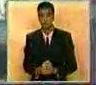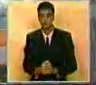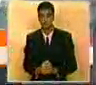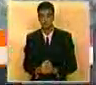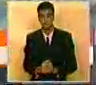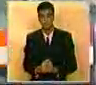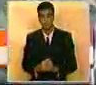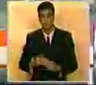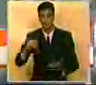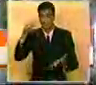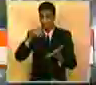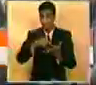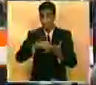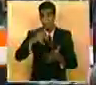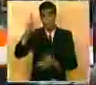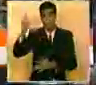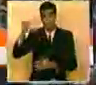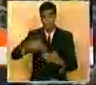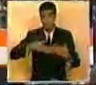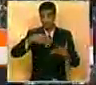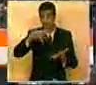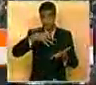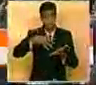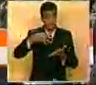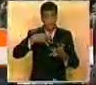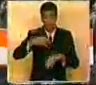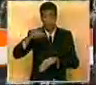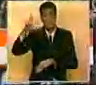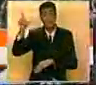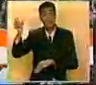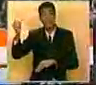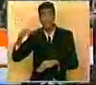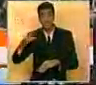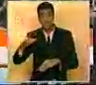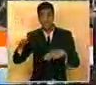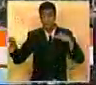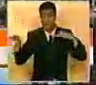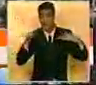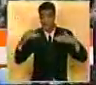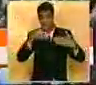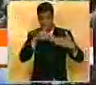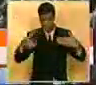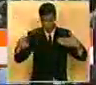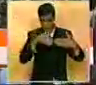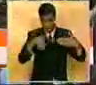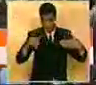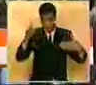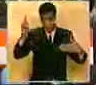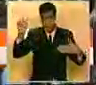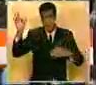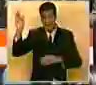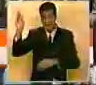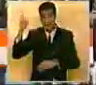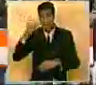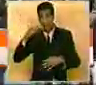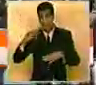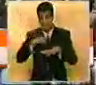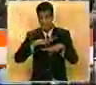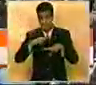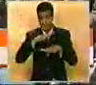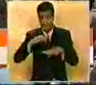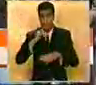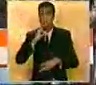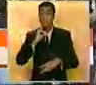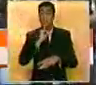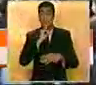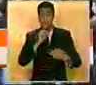Miles de palestinos siguen cruzando desde Gaza a Egipto a través del paso fronterizo de Rafah. Por su parte, el viceministro israelí de